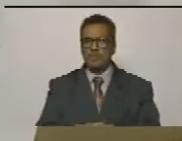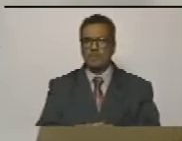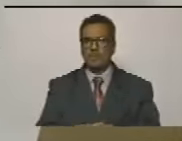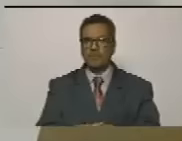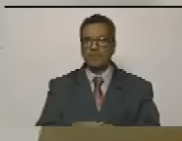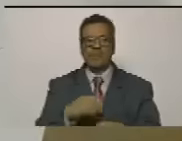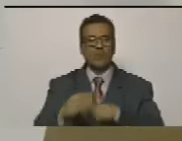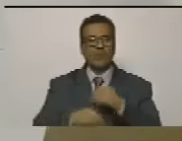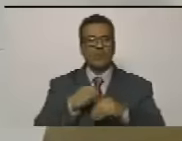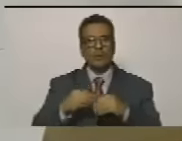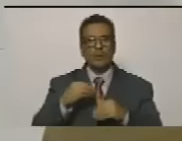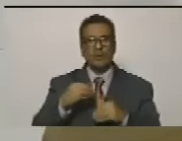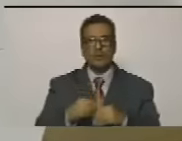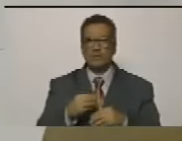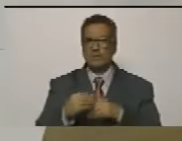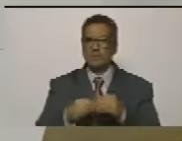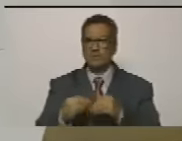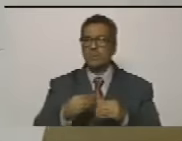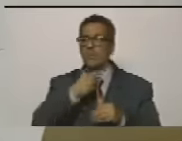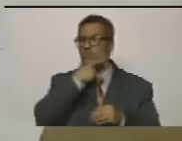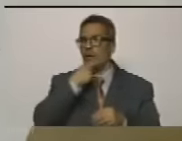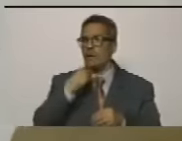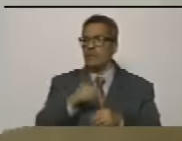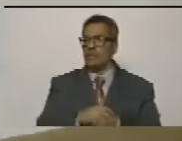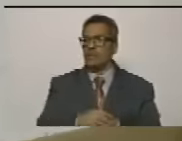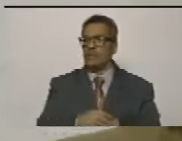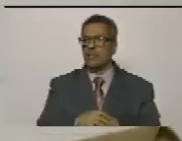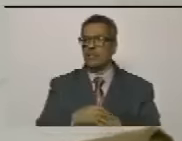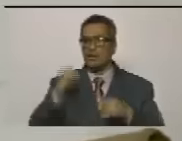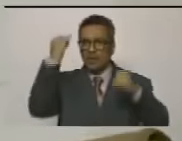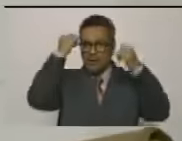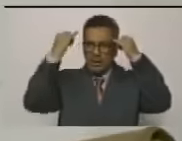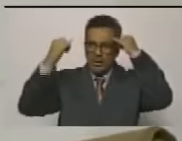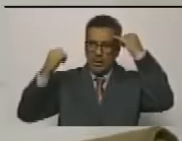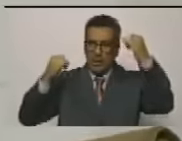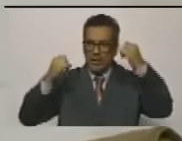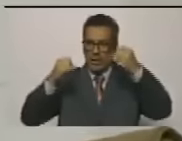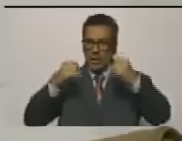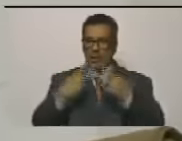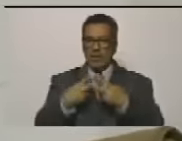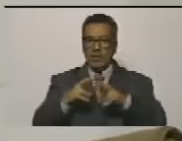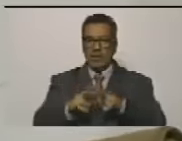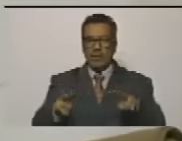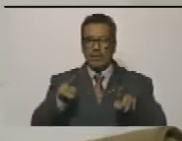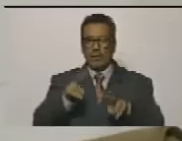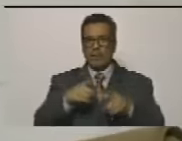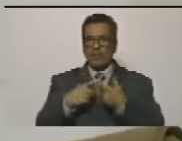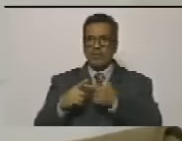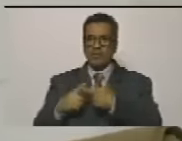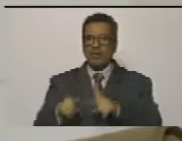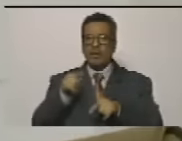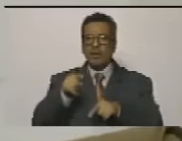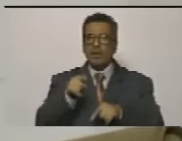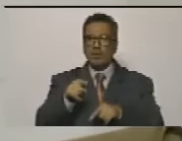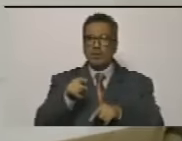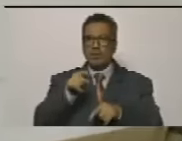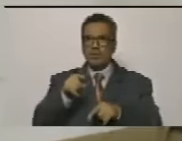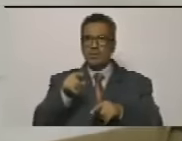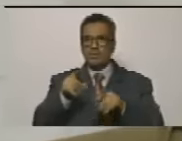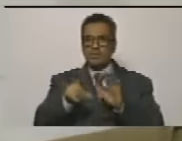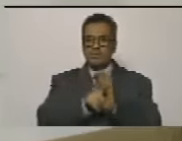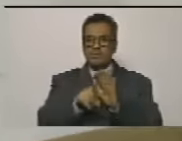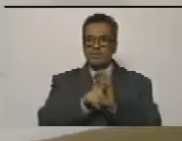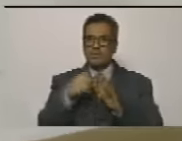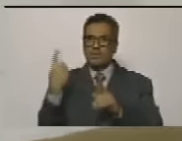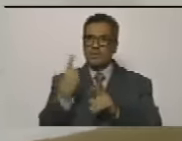¿cómo lo haremos? fácil la idea es que esta operación de paz multifacética no esté bajo la ejida de